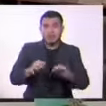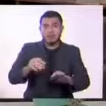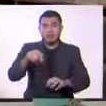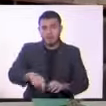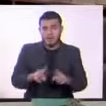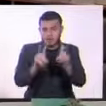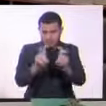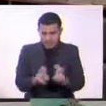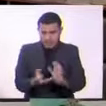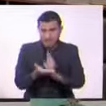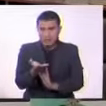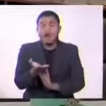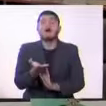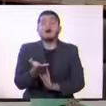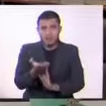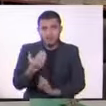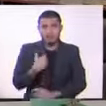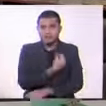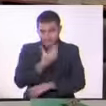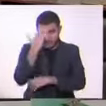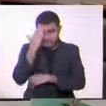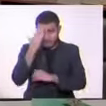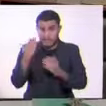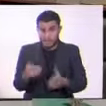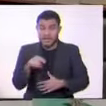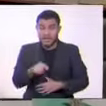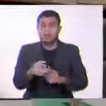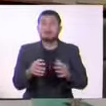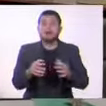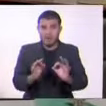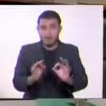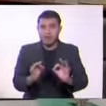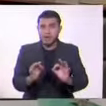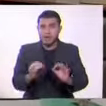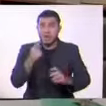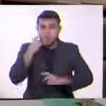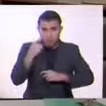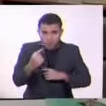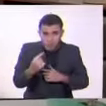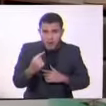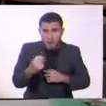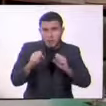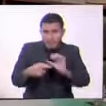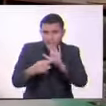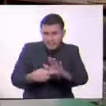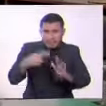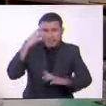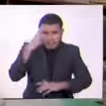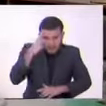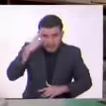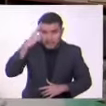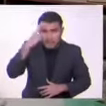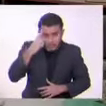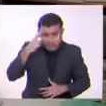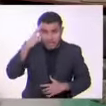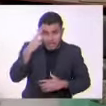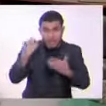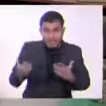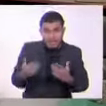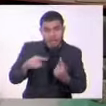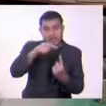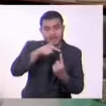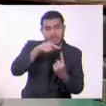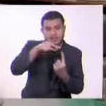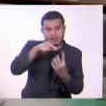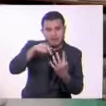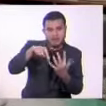que desarrolla, nos daremos cuenta que esta obra busca reflexionar acerca del rol que tienen las